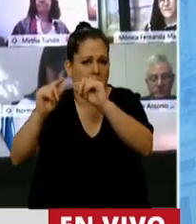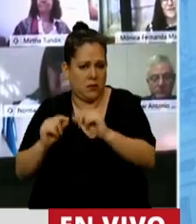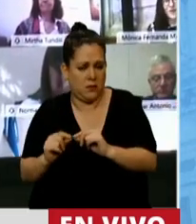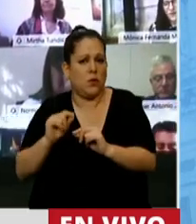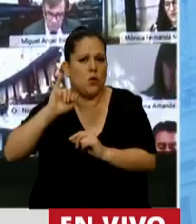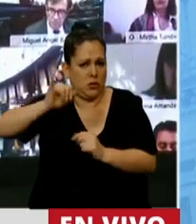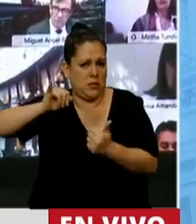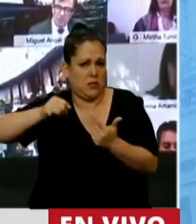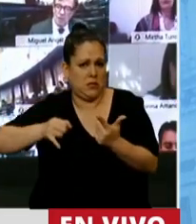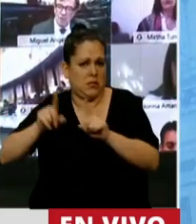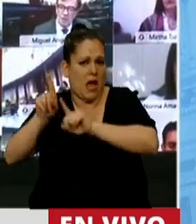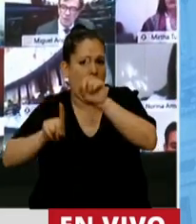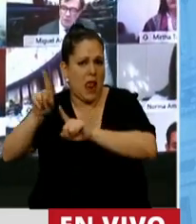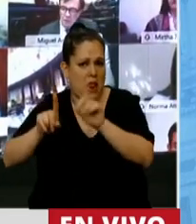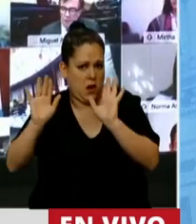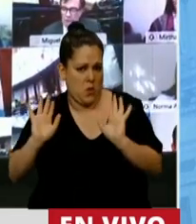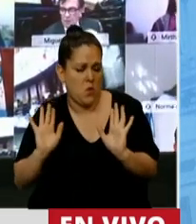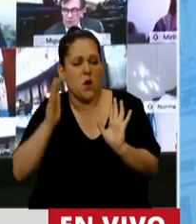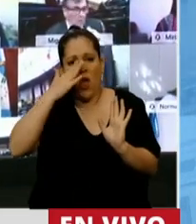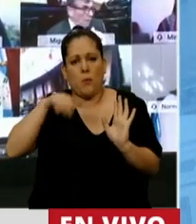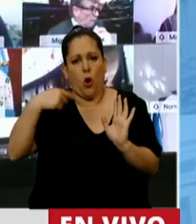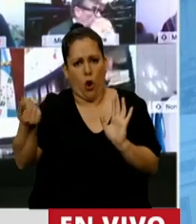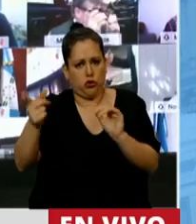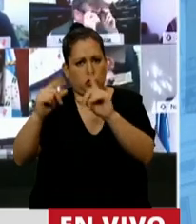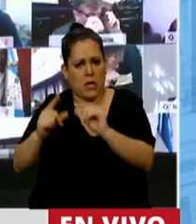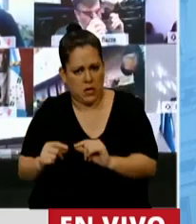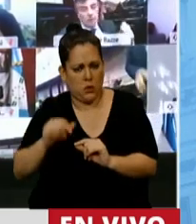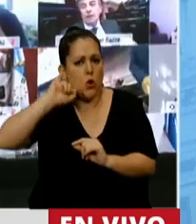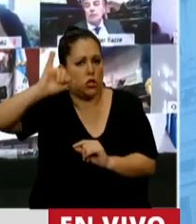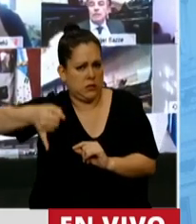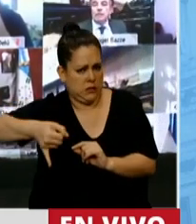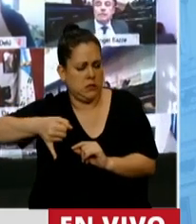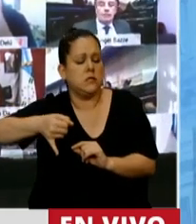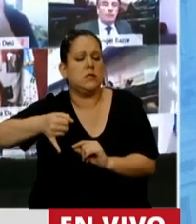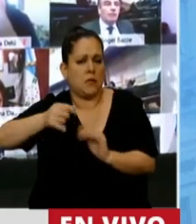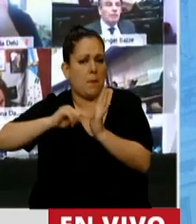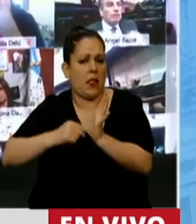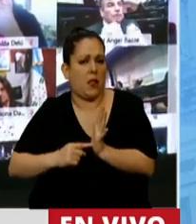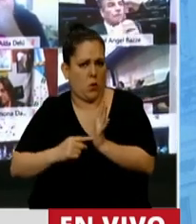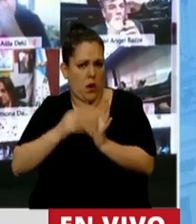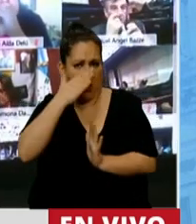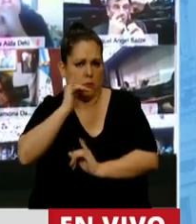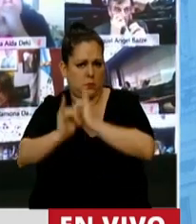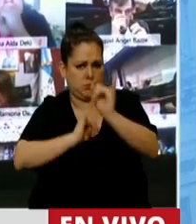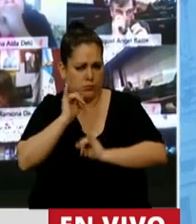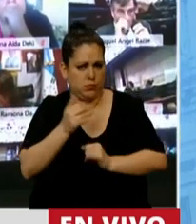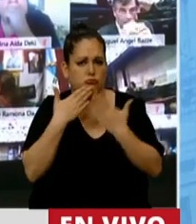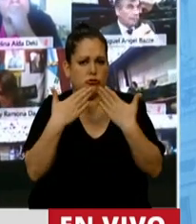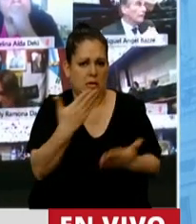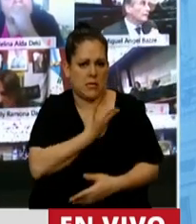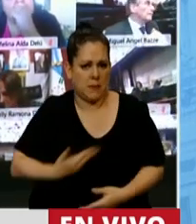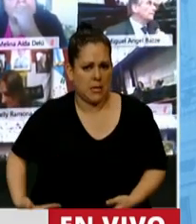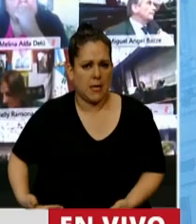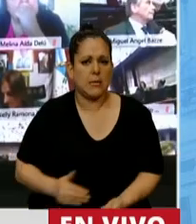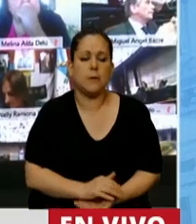a estos artículos y otros que en el transcurso del debate en particular vamos a ir exponiendo. Muchas gracias, Presidente.